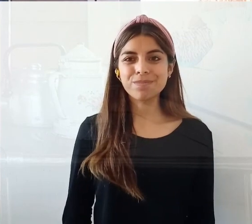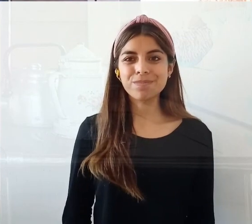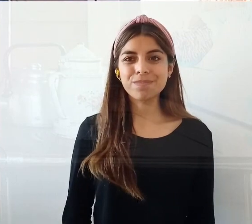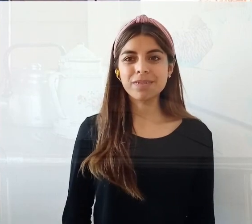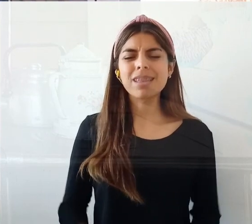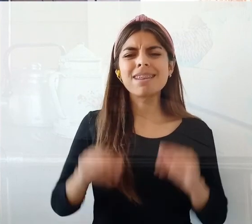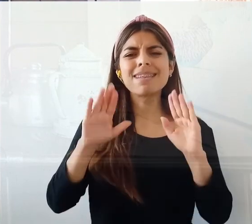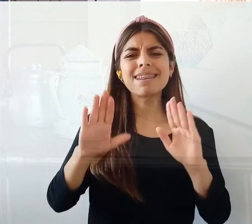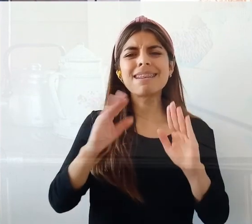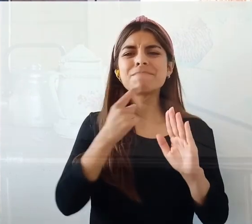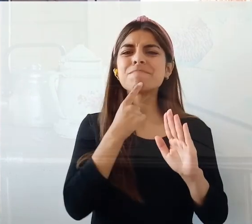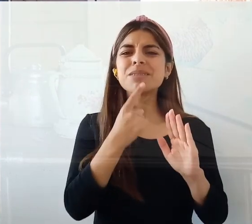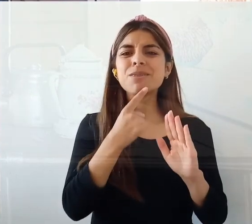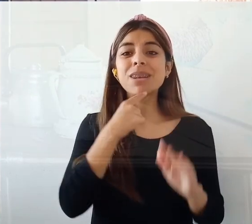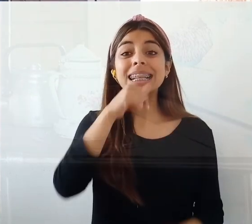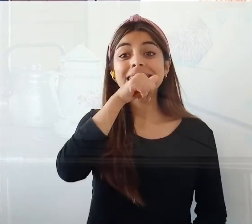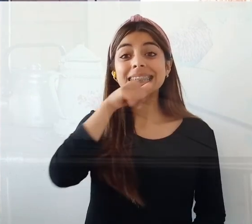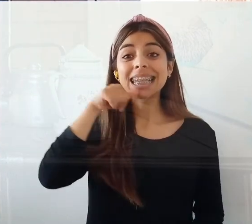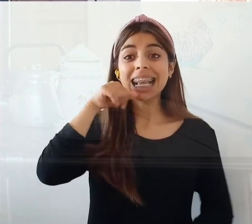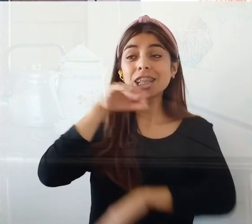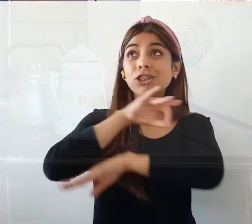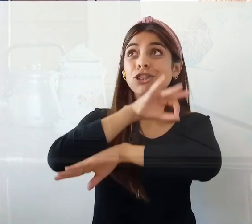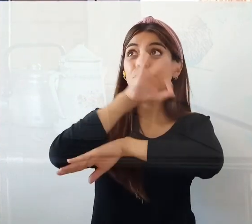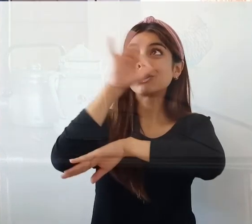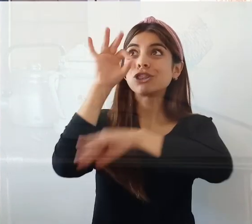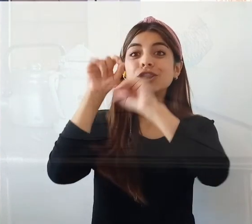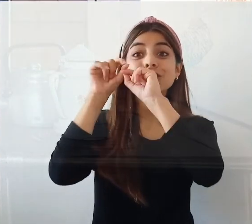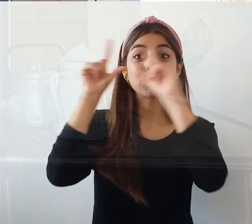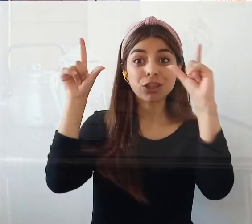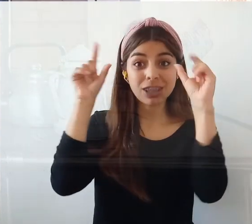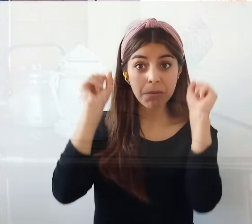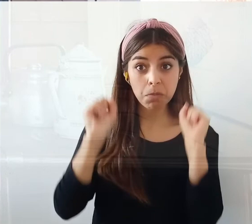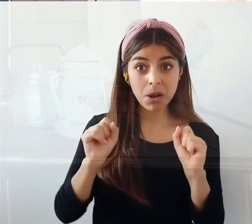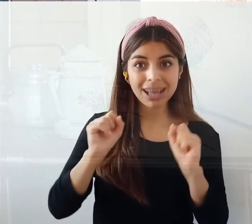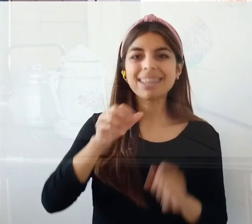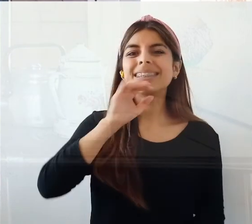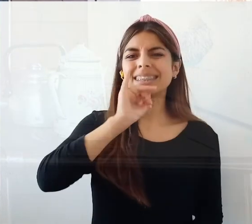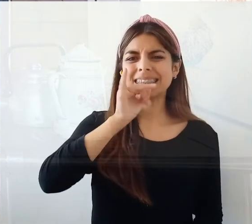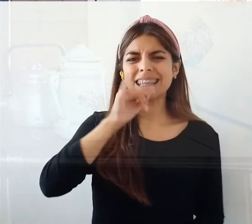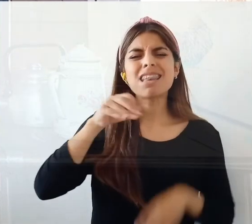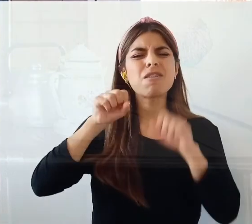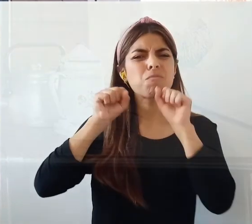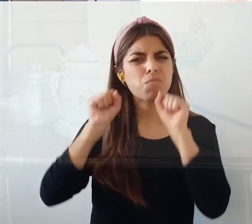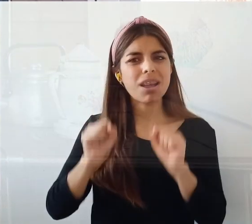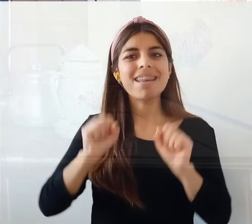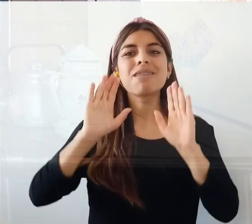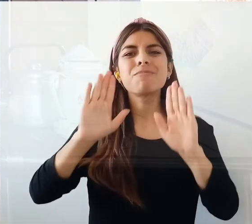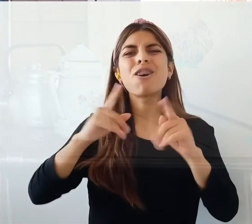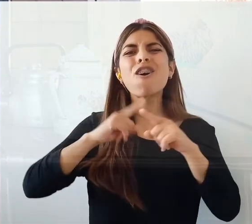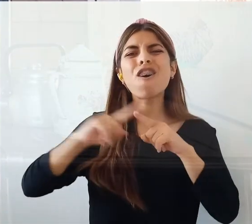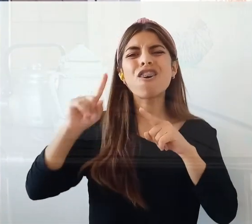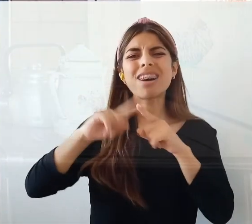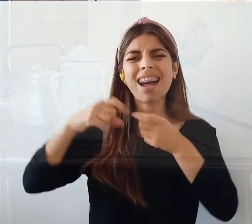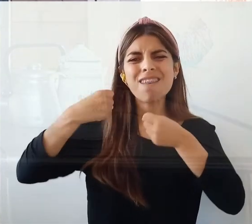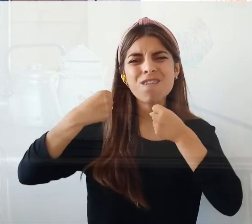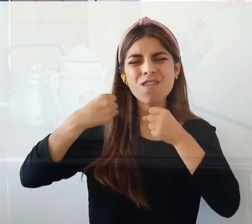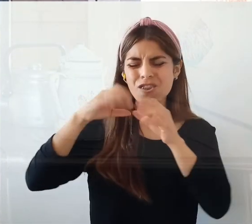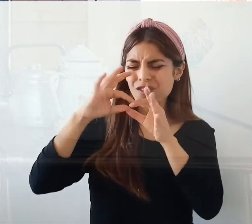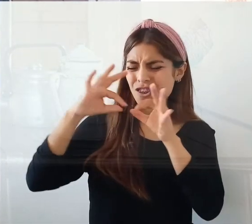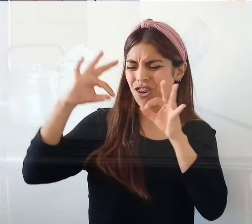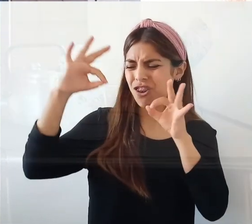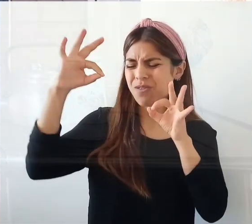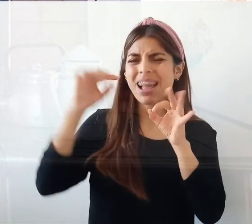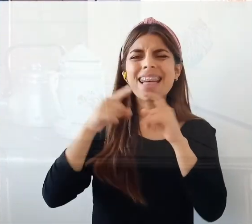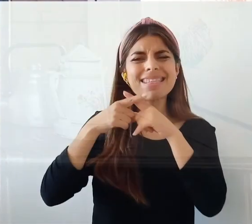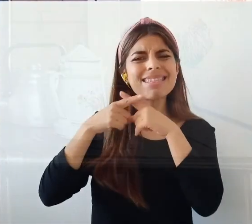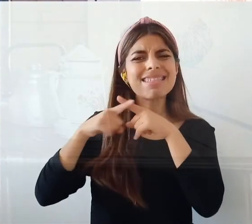¿Y por qué no se puede secar al aire libre? En el sol igual se seca, pero queda de otra forma, no queda lo mismo.